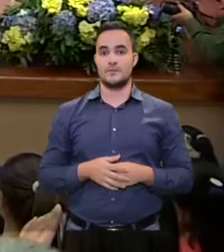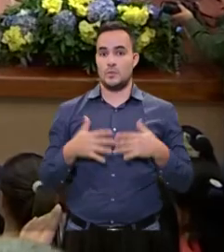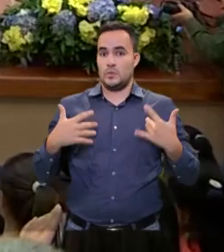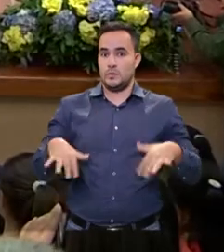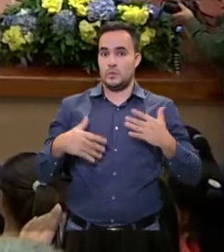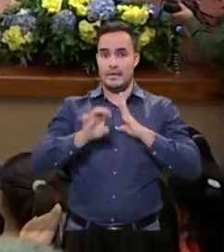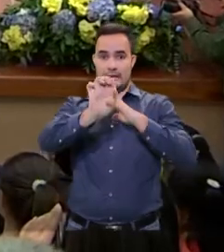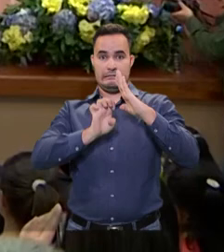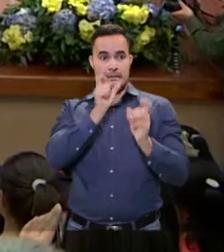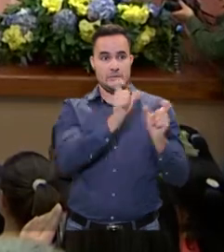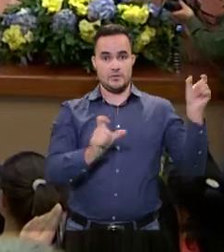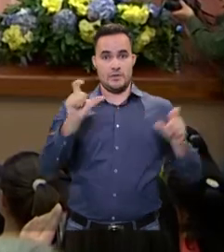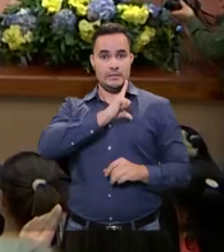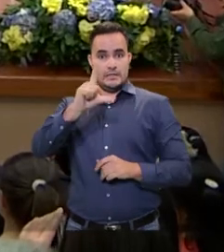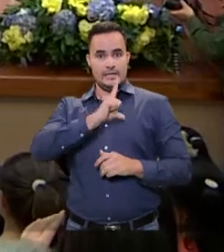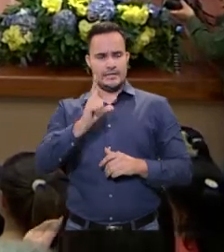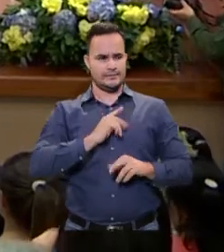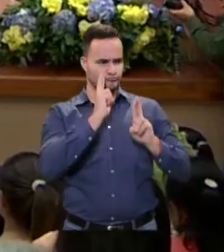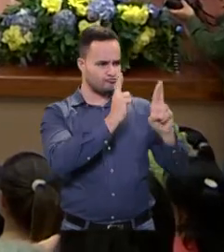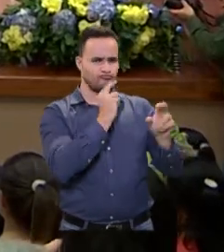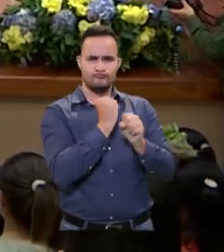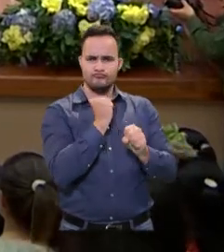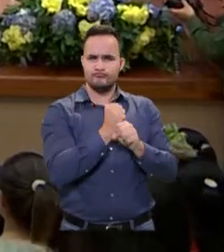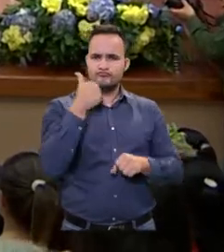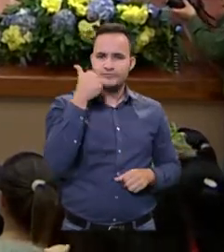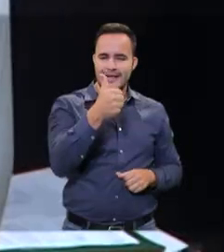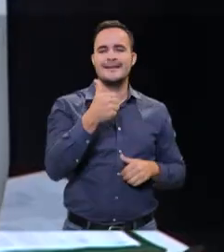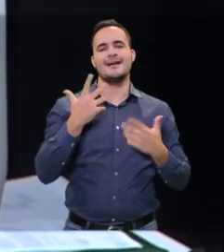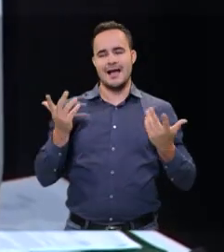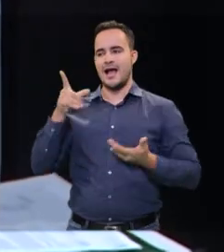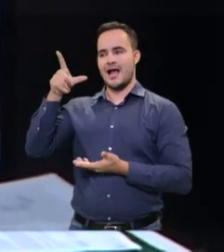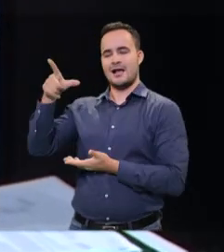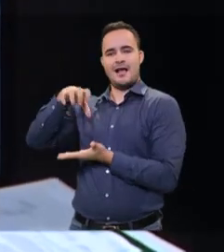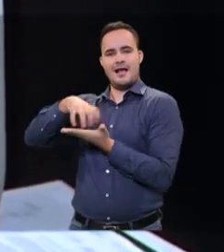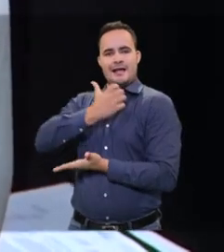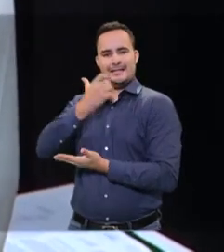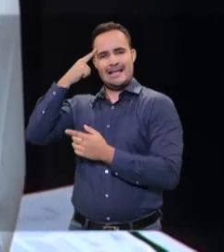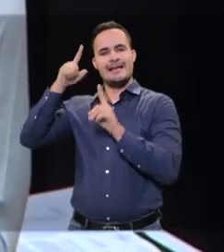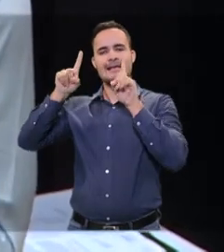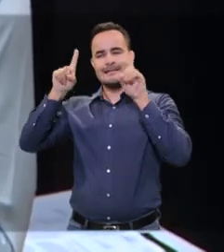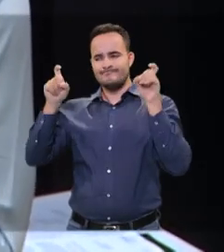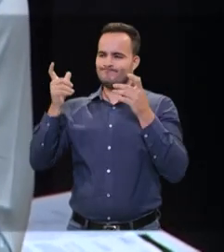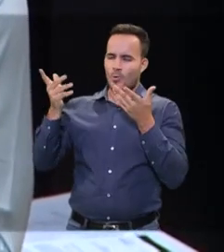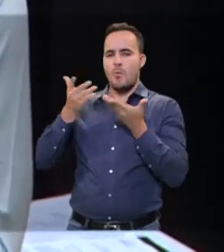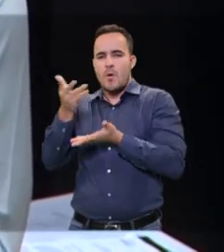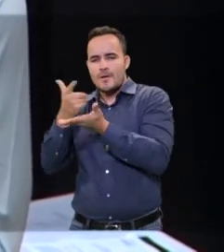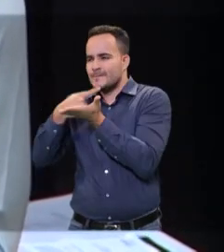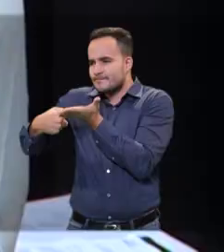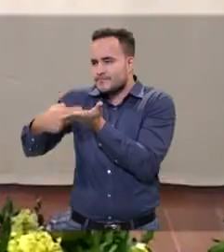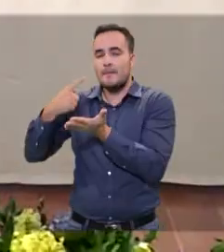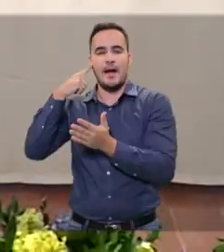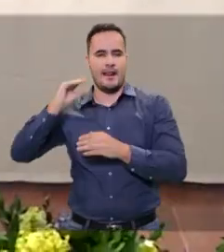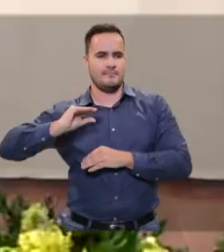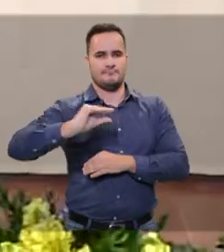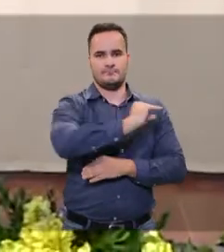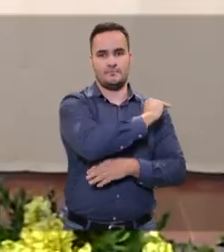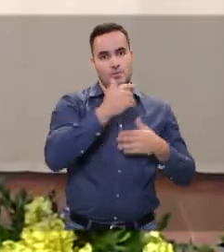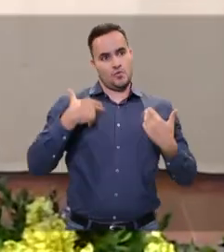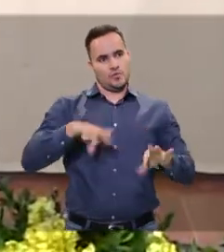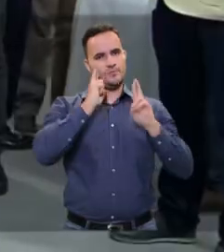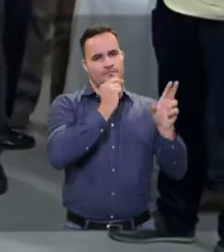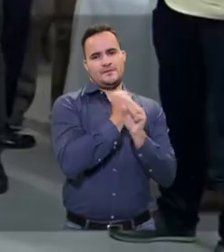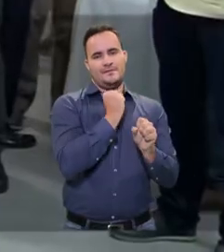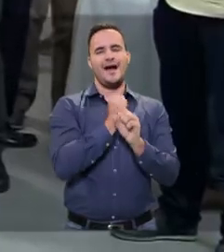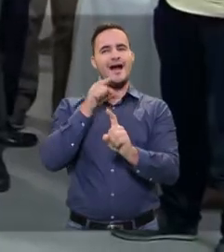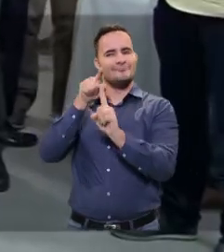Con el fin de reconocer el compromiso de los ediles de las comunas, la Administración de Medellín dispondrá recursos para remuneraciones de quienes trabajan